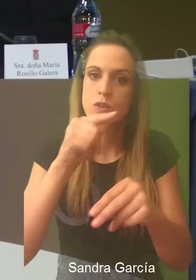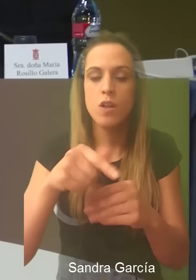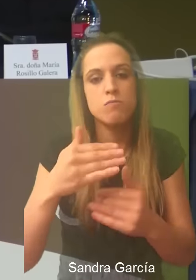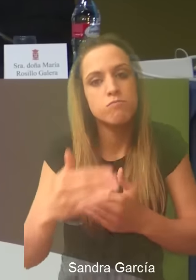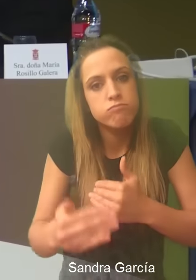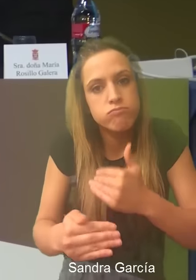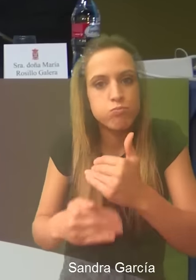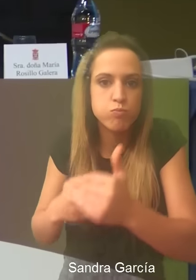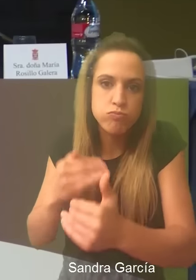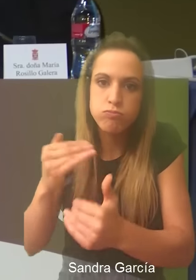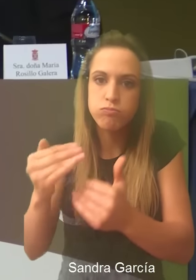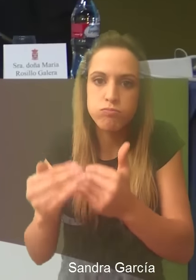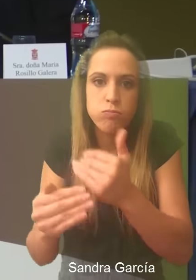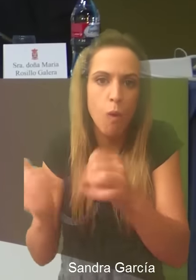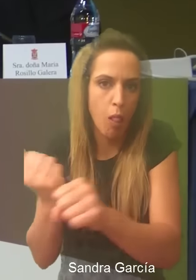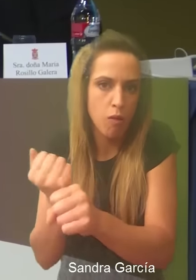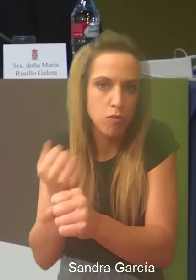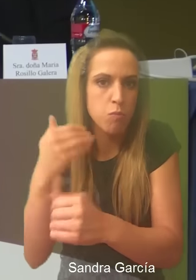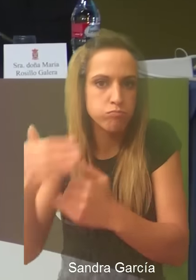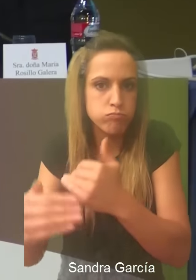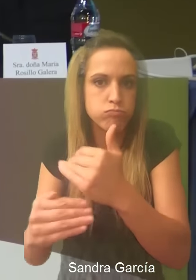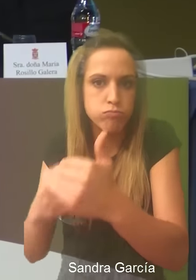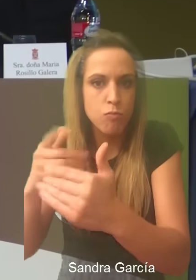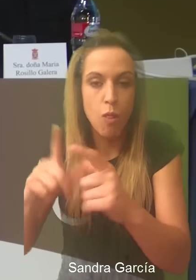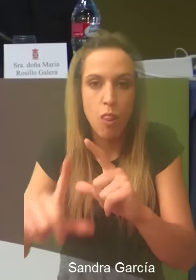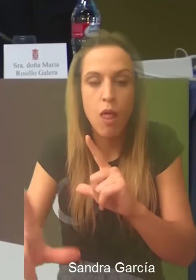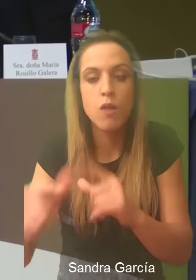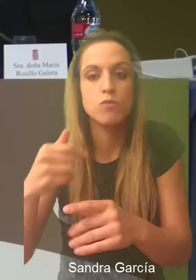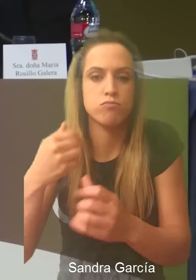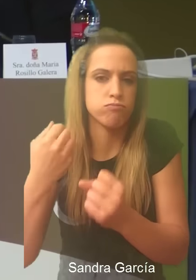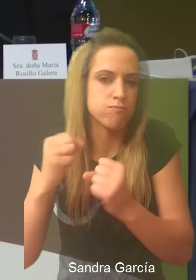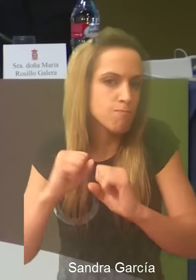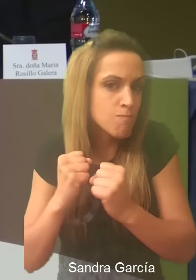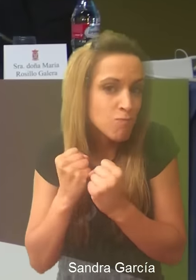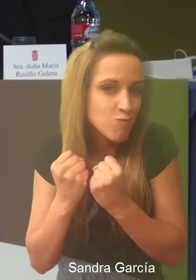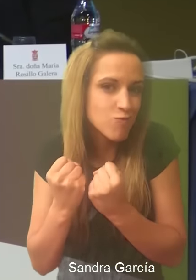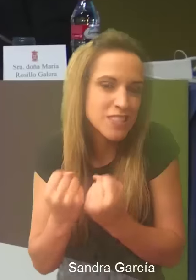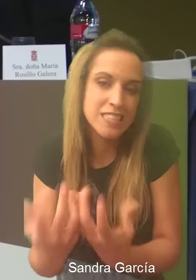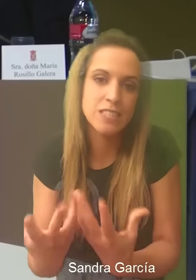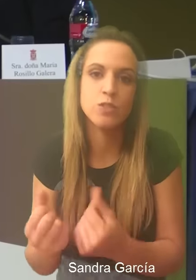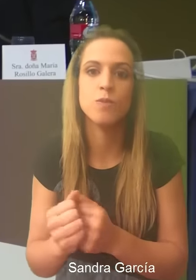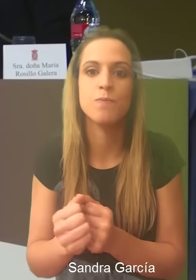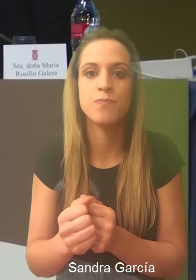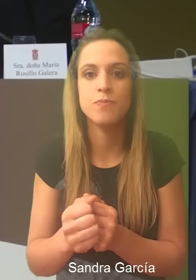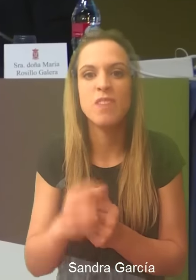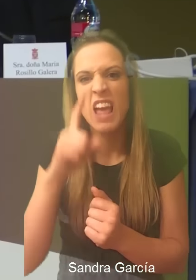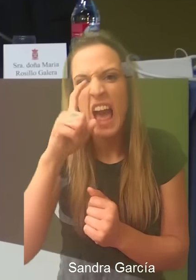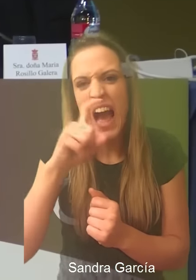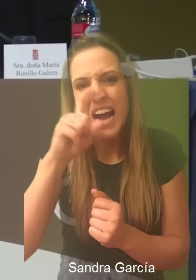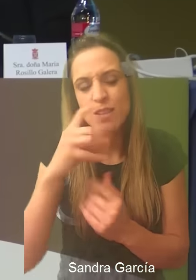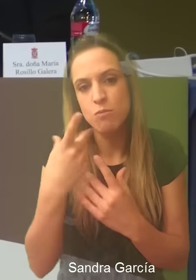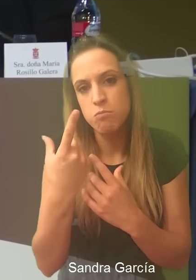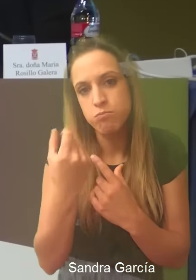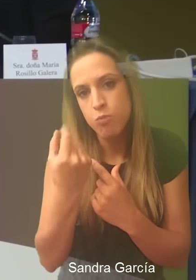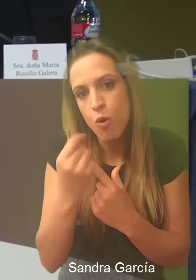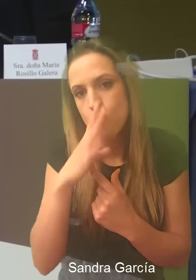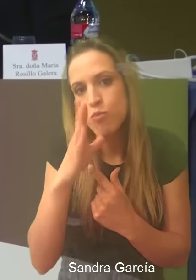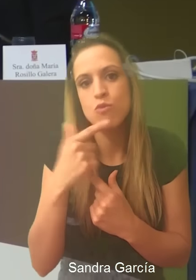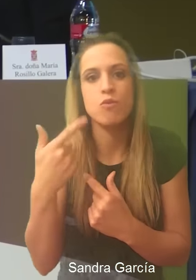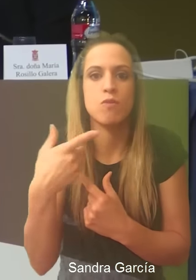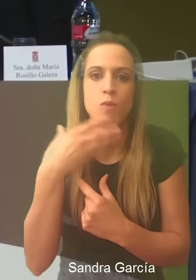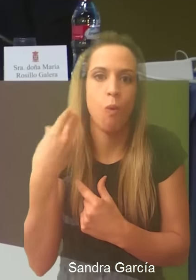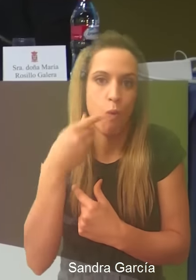ha realizado un recorrido largo, intenso, en pocos años, porque es muy joven, ya lo vemos, pero